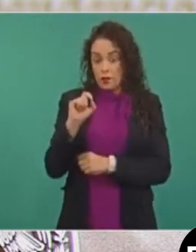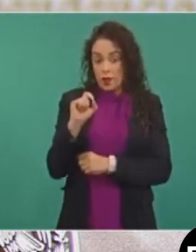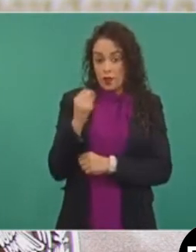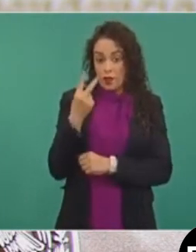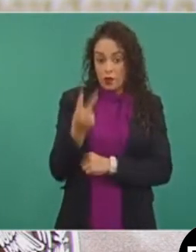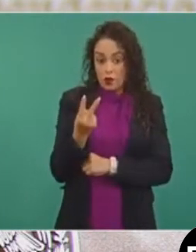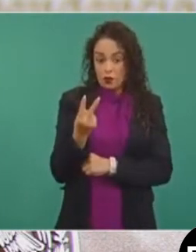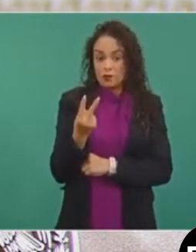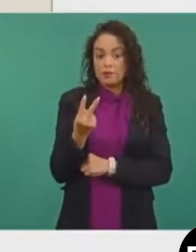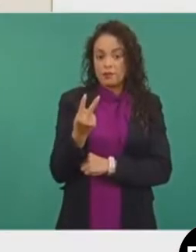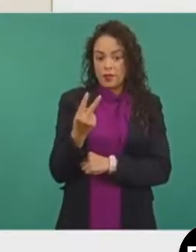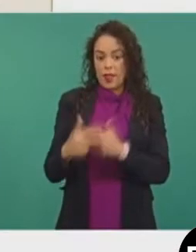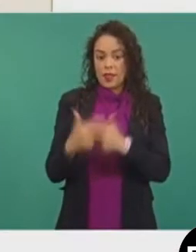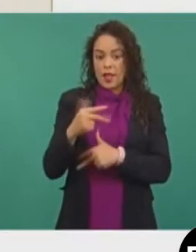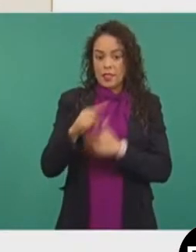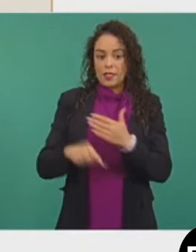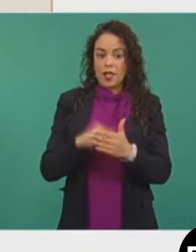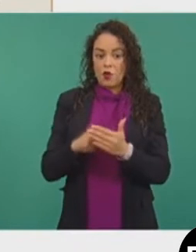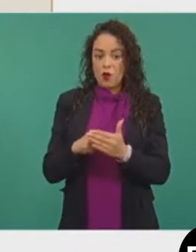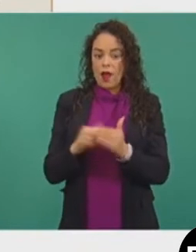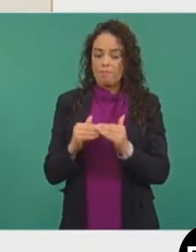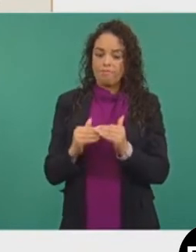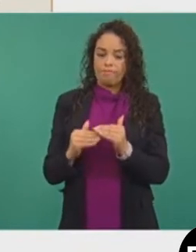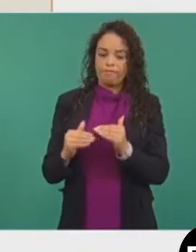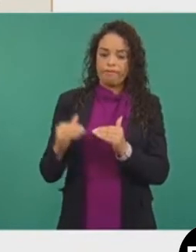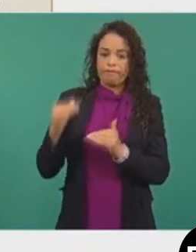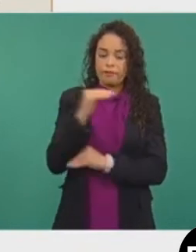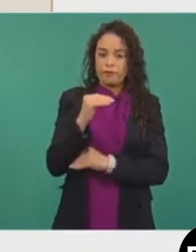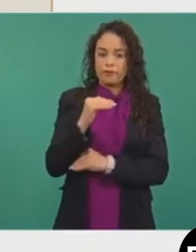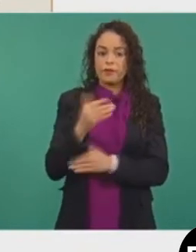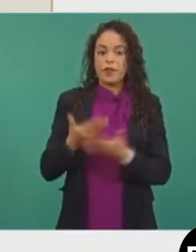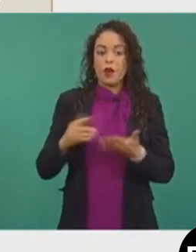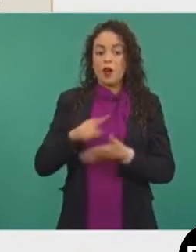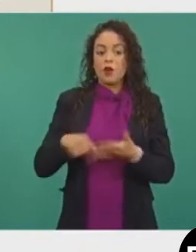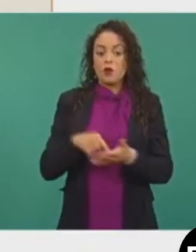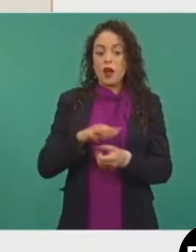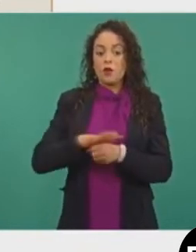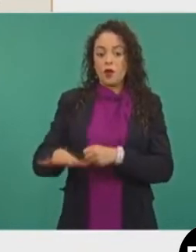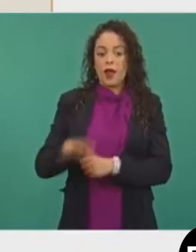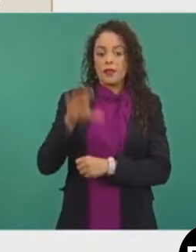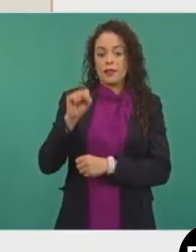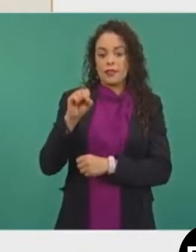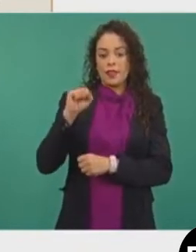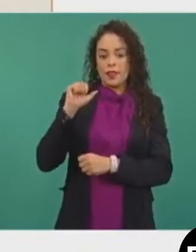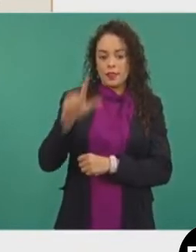posiciones comparativamente para llegar a la posición número 67,